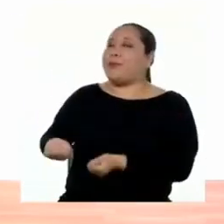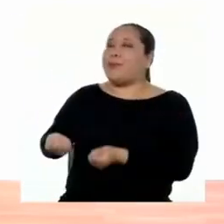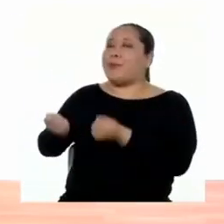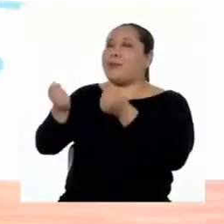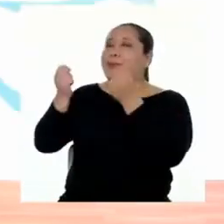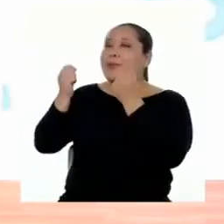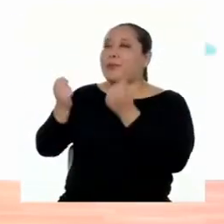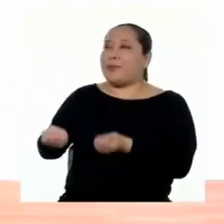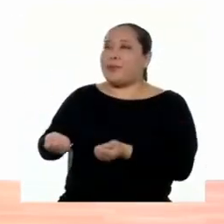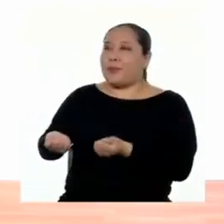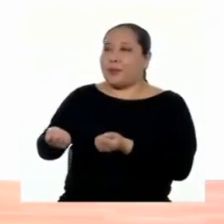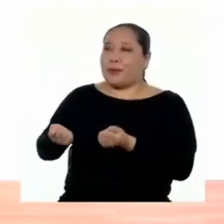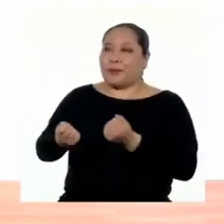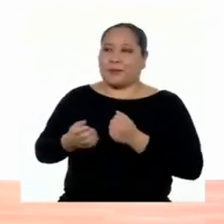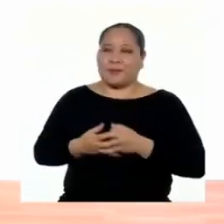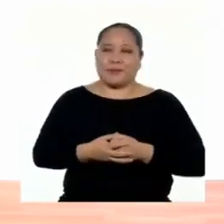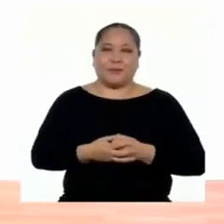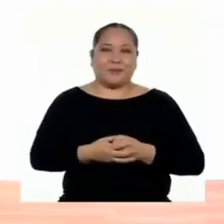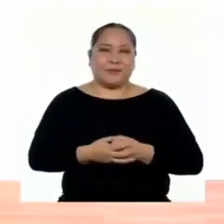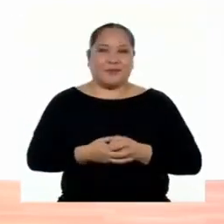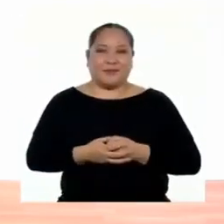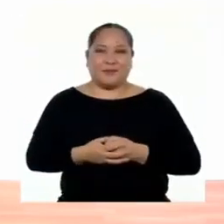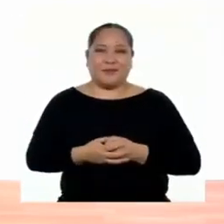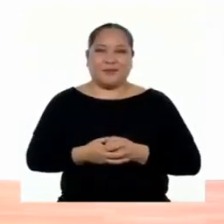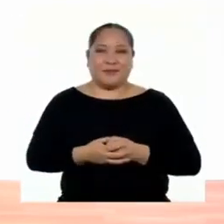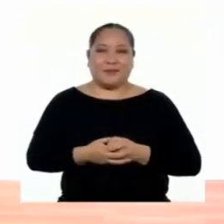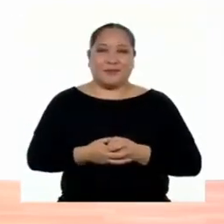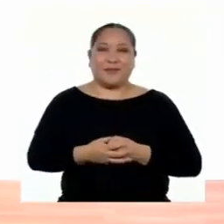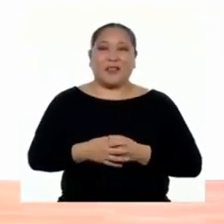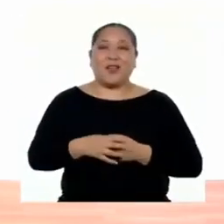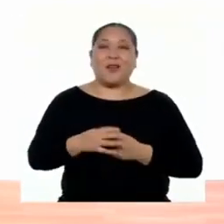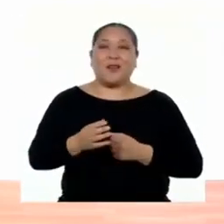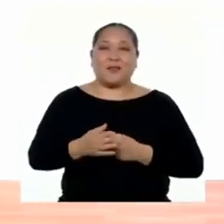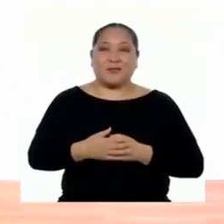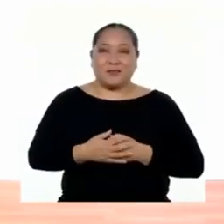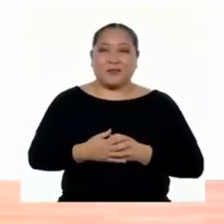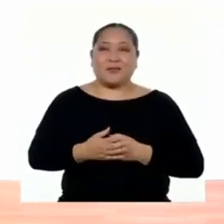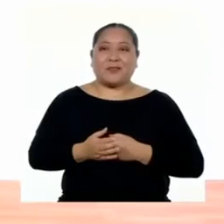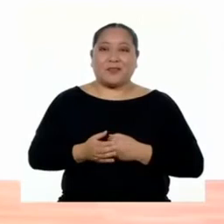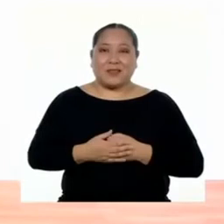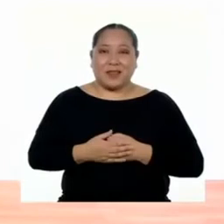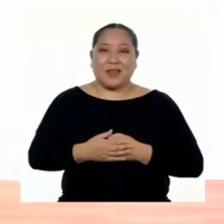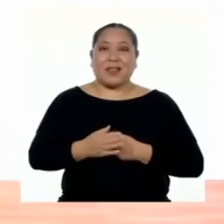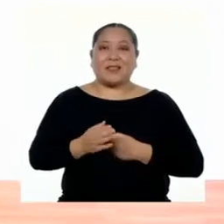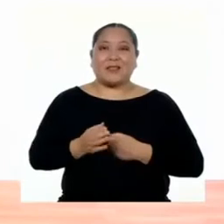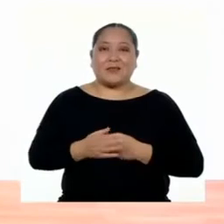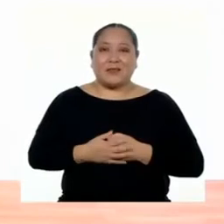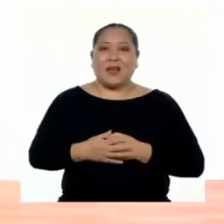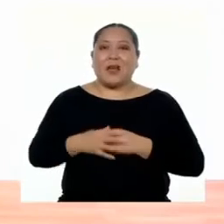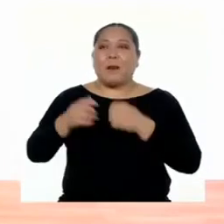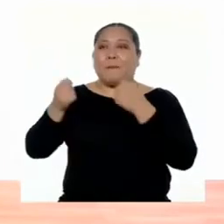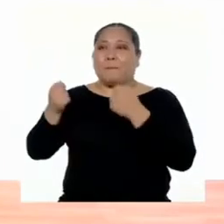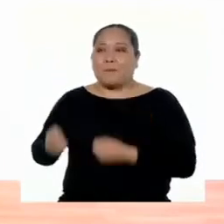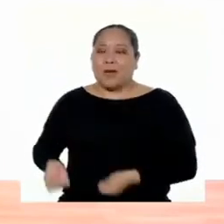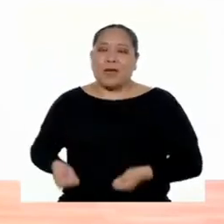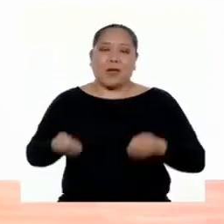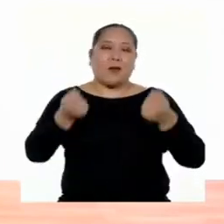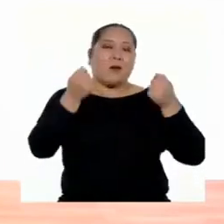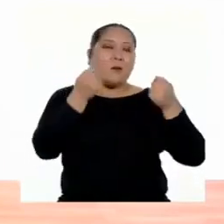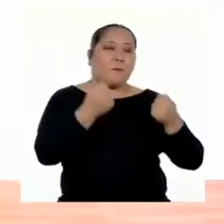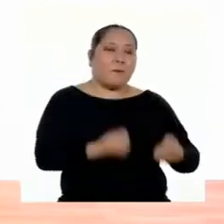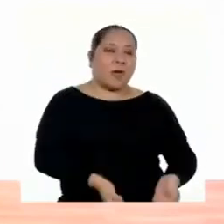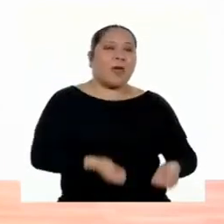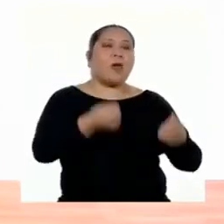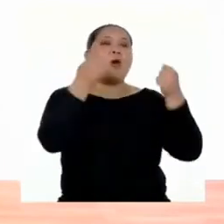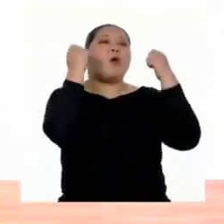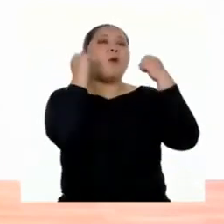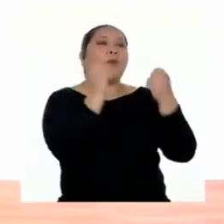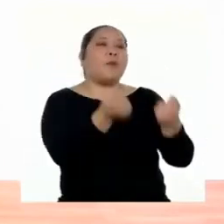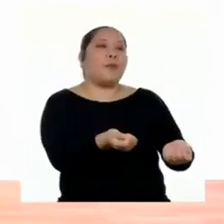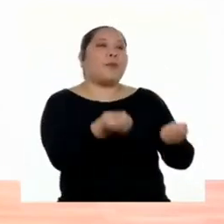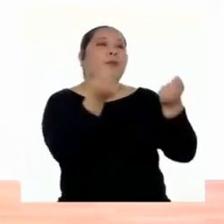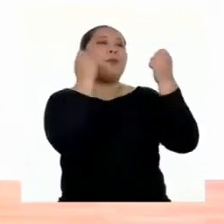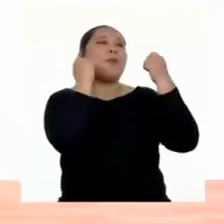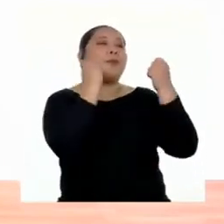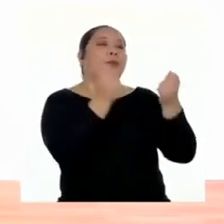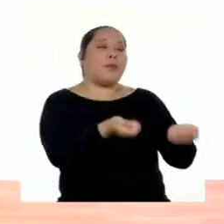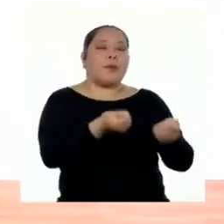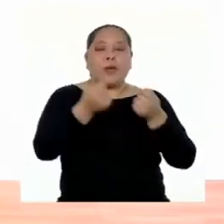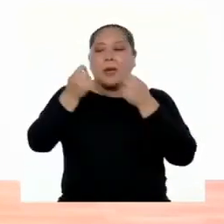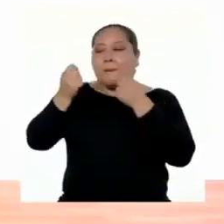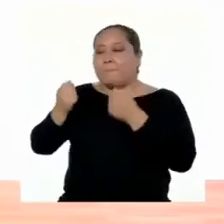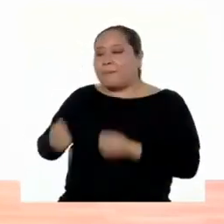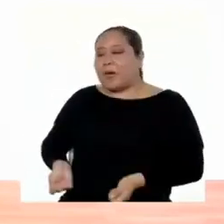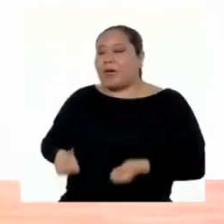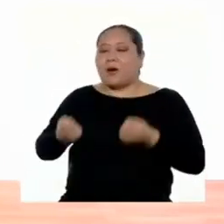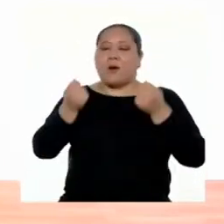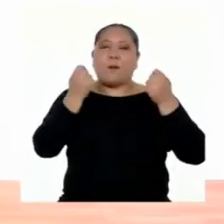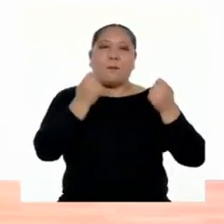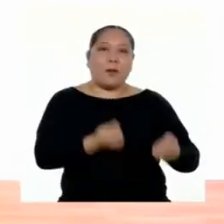aire. De esta forma. Vamos. Secuencia. ¡Un! ¡Dos! ¡Tres! ¡Va! Y pego. Pego. Hecho aire.